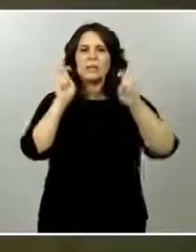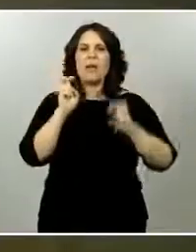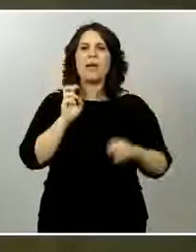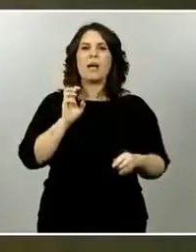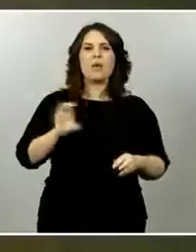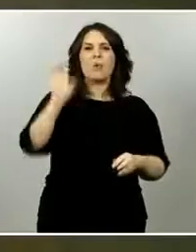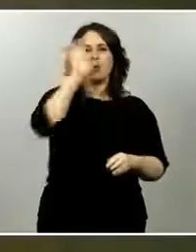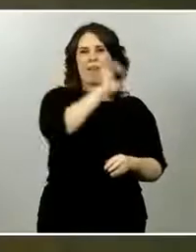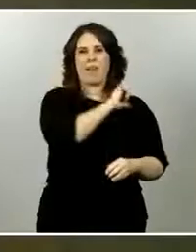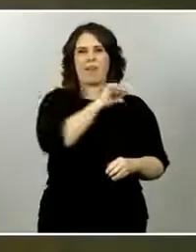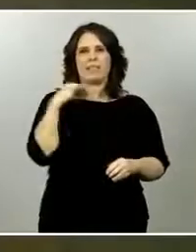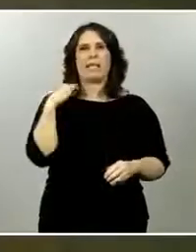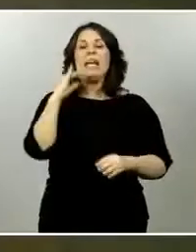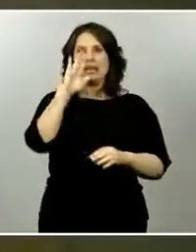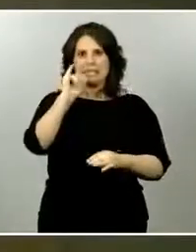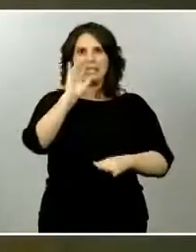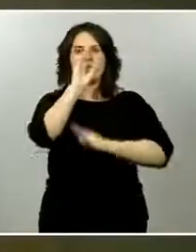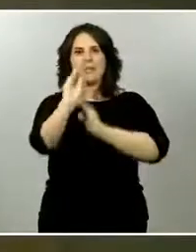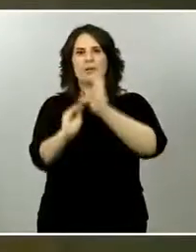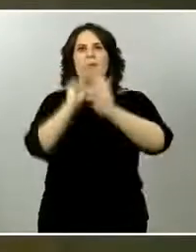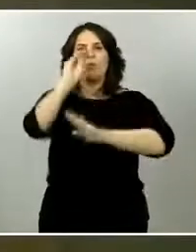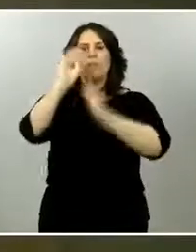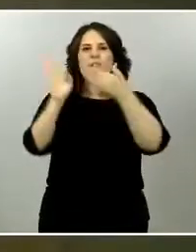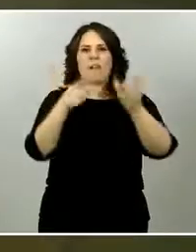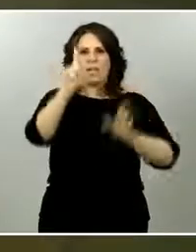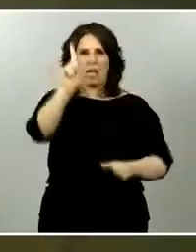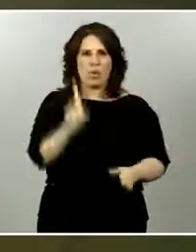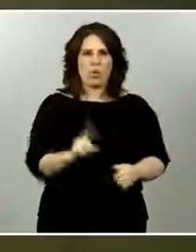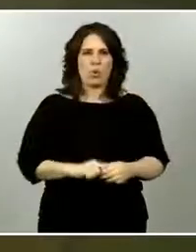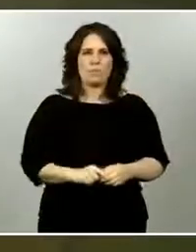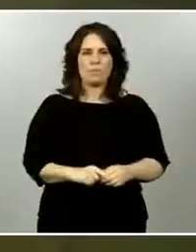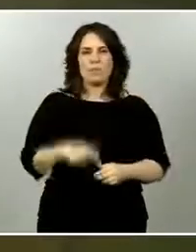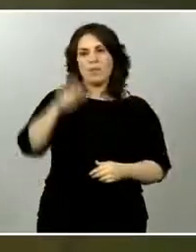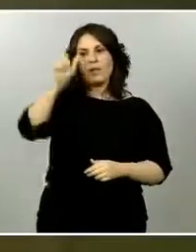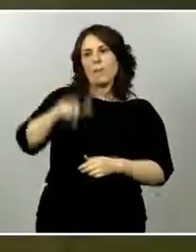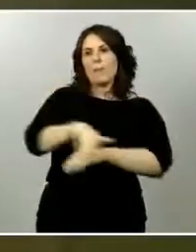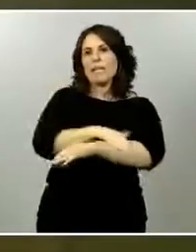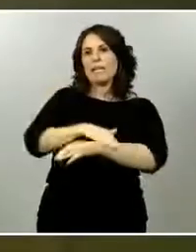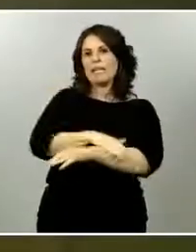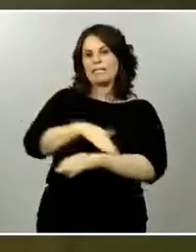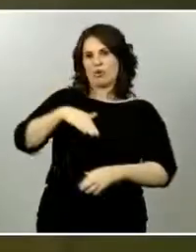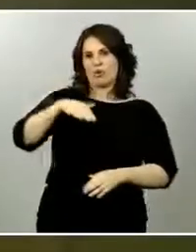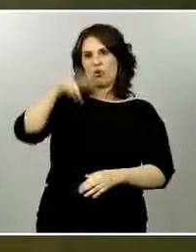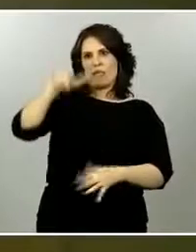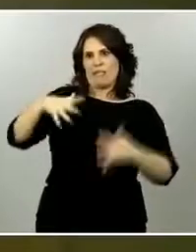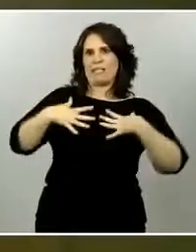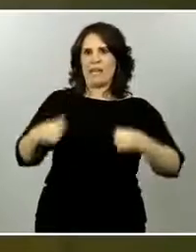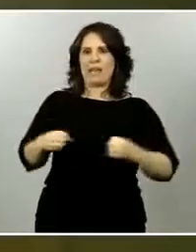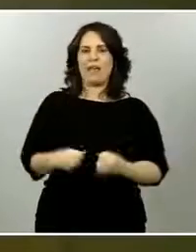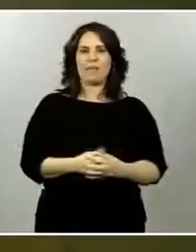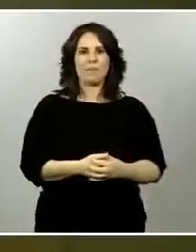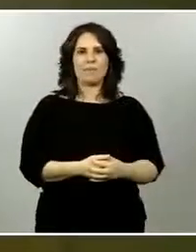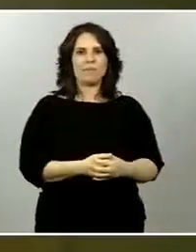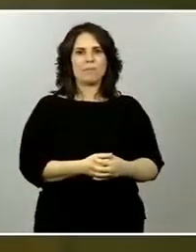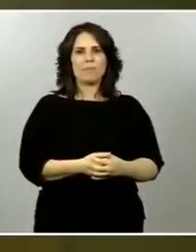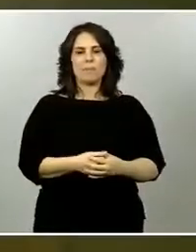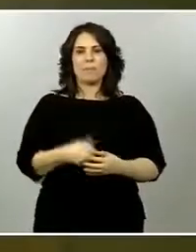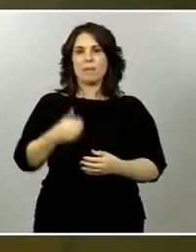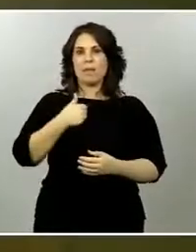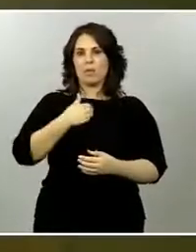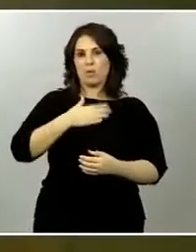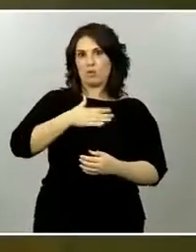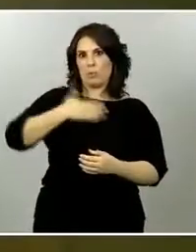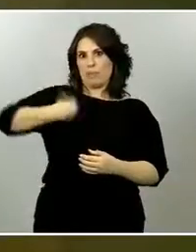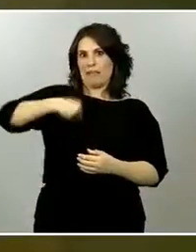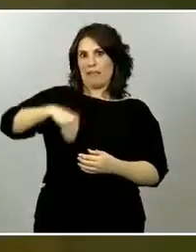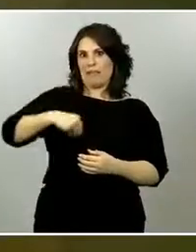Hola ministros muy buenas tardes bueno yo voy con tres preguntas específicas para las comunidades o para los territorios que hemos pasado que